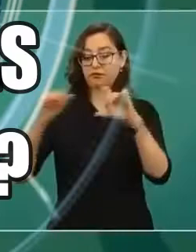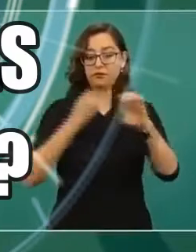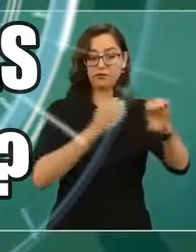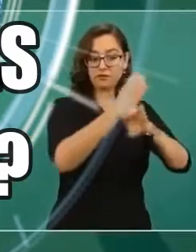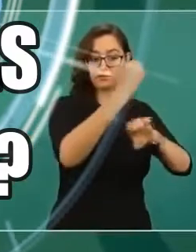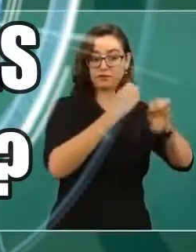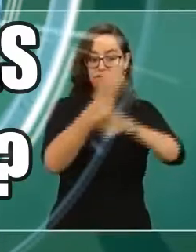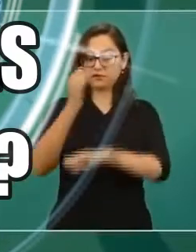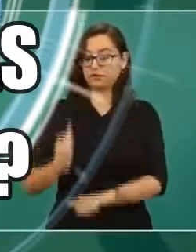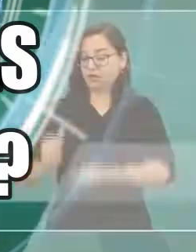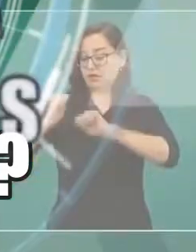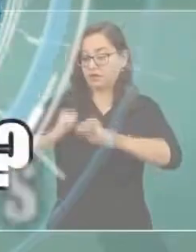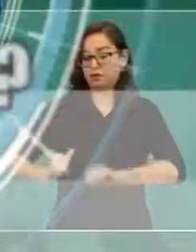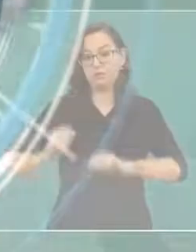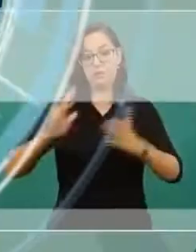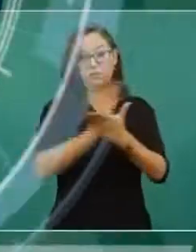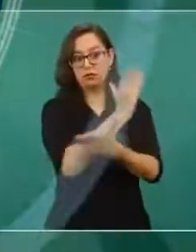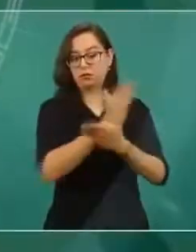poderes?